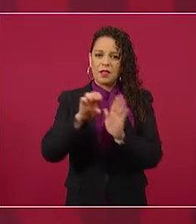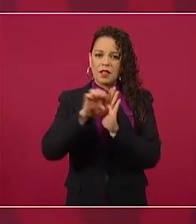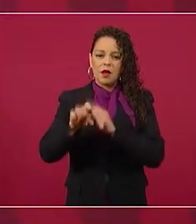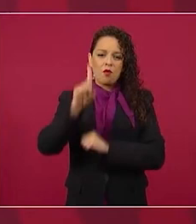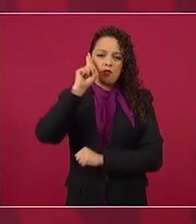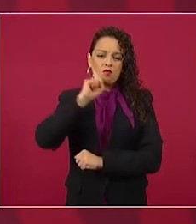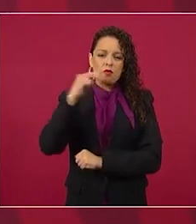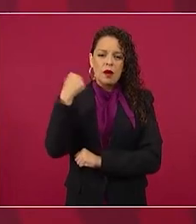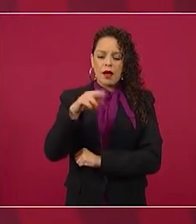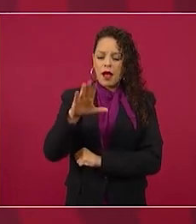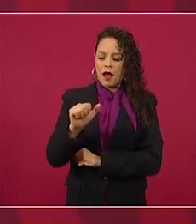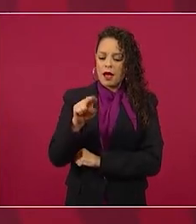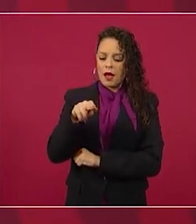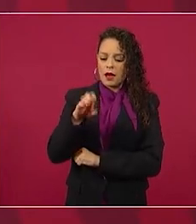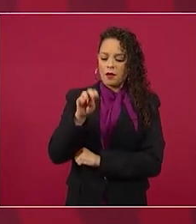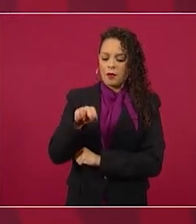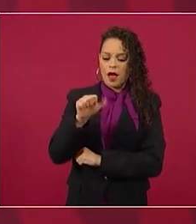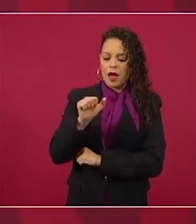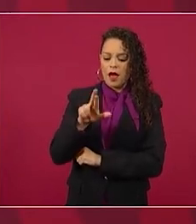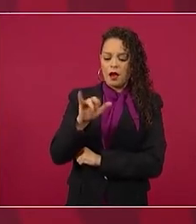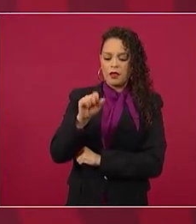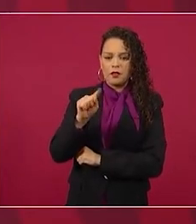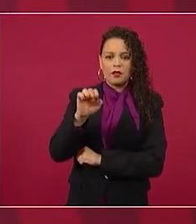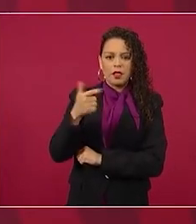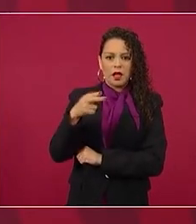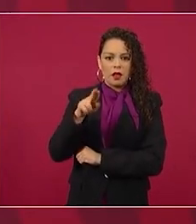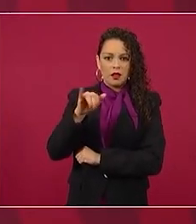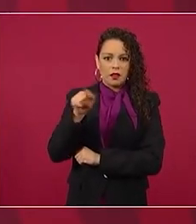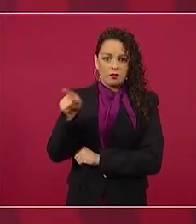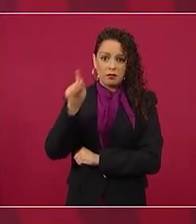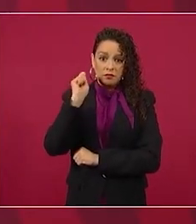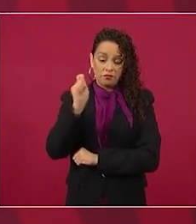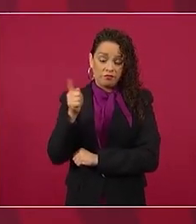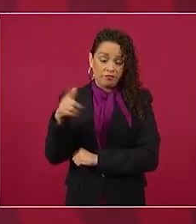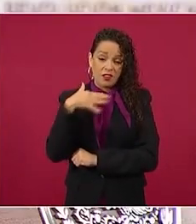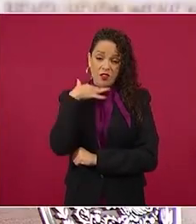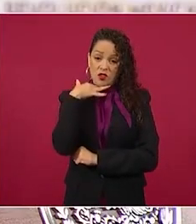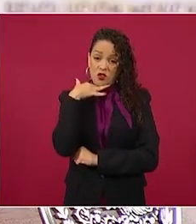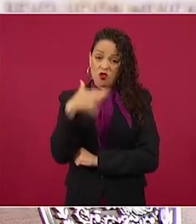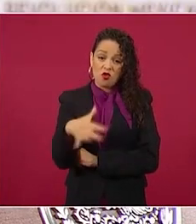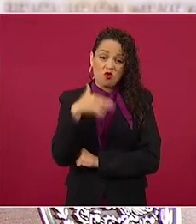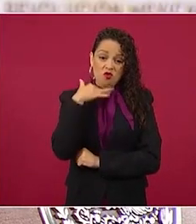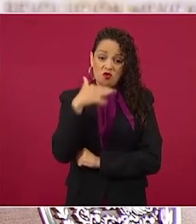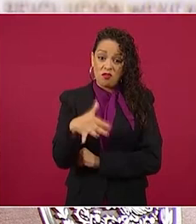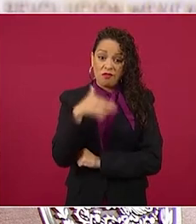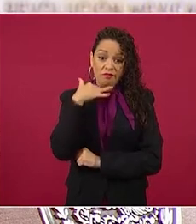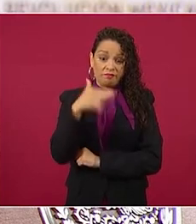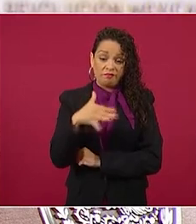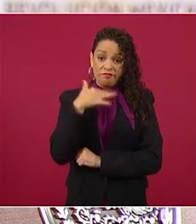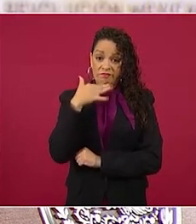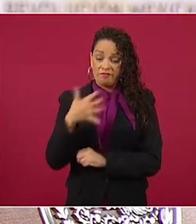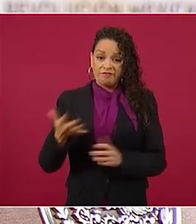periodistas no sólo deshonestos sino corruptos y mercenarios